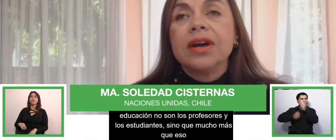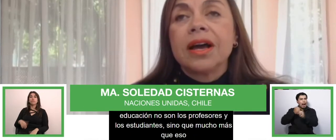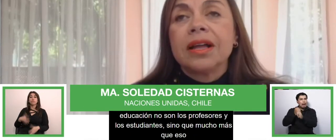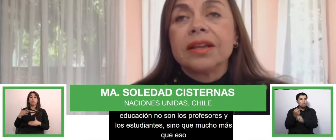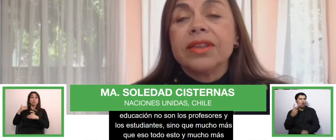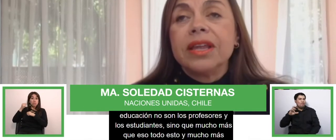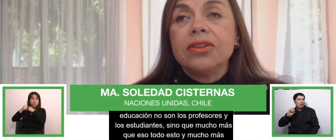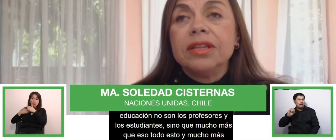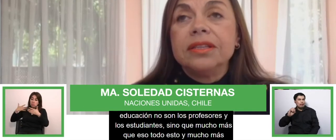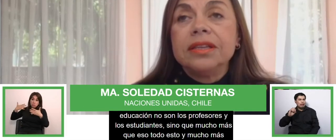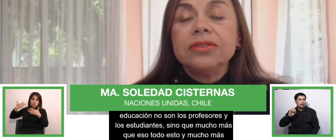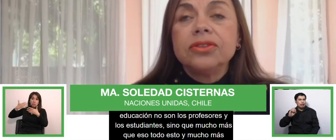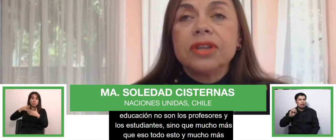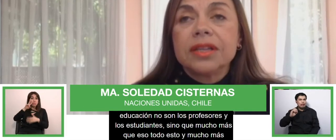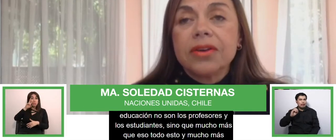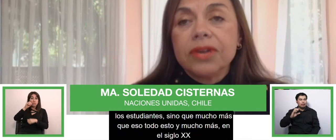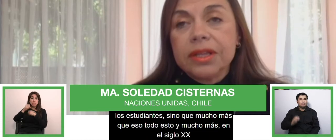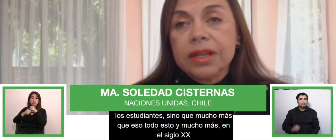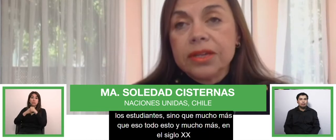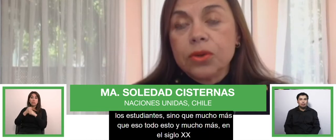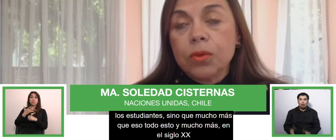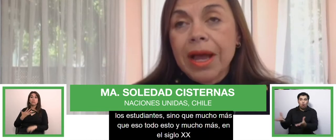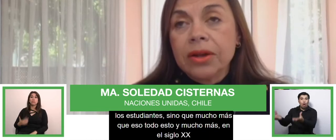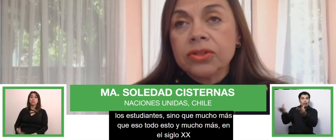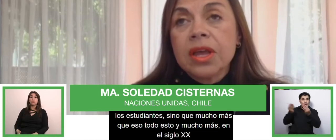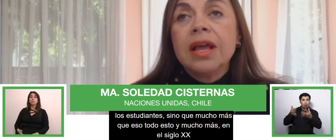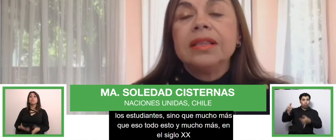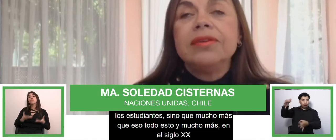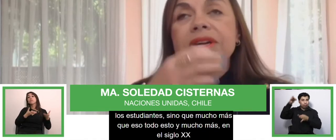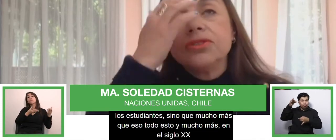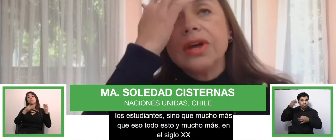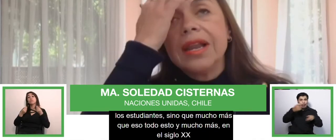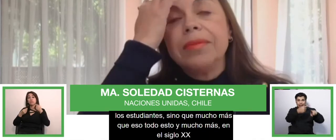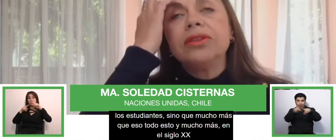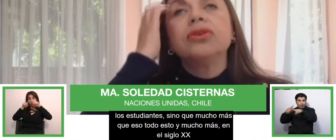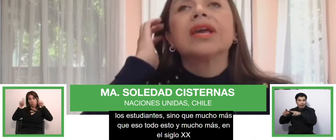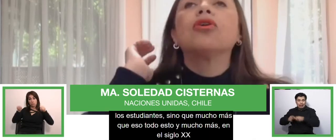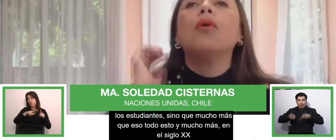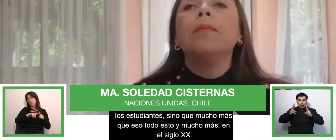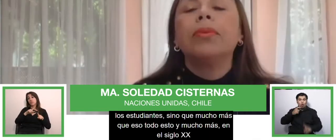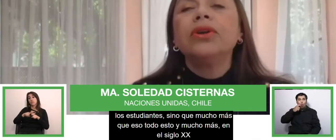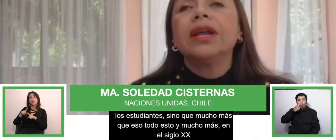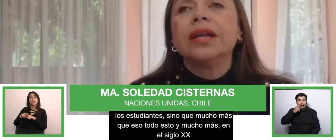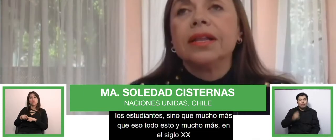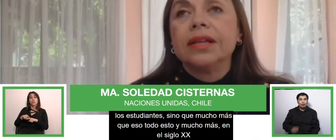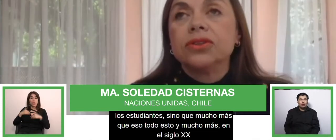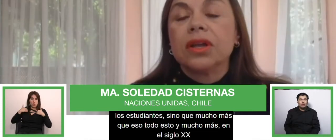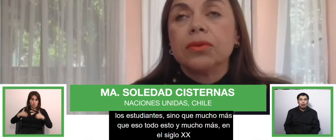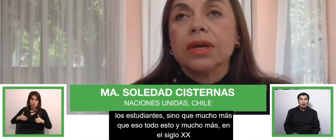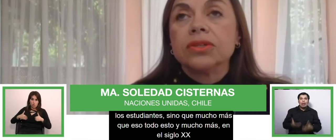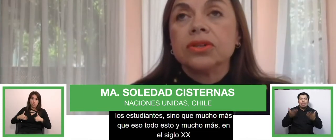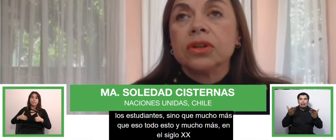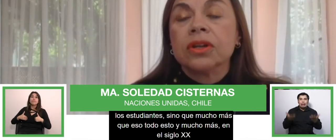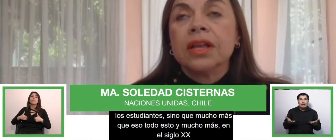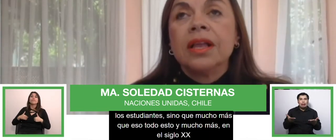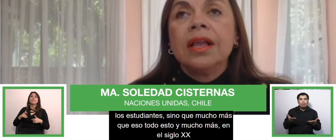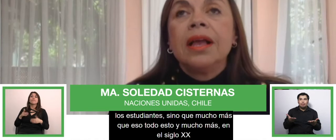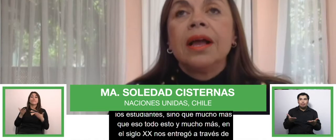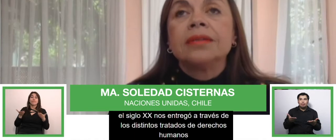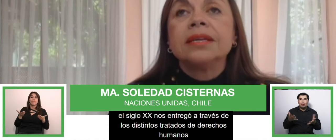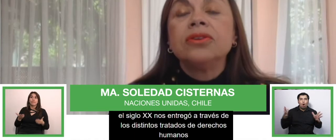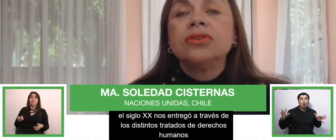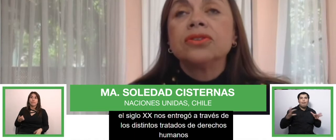entregó a través de los distintos tratados en derechos humanos diversos elementos que componen el derecho a la educación.